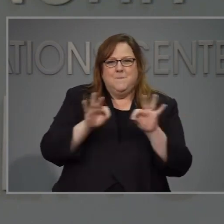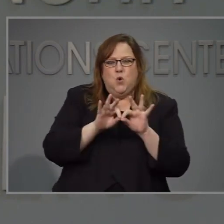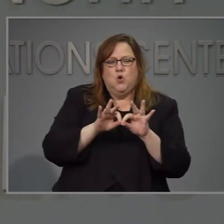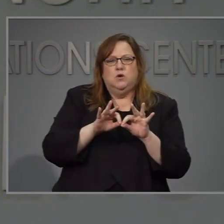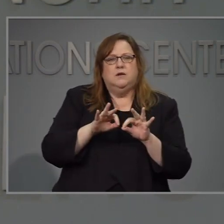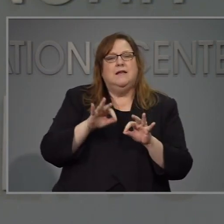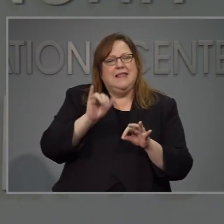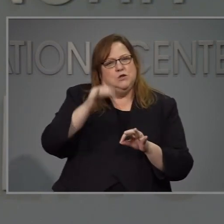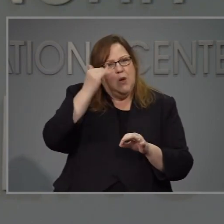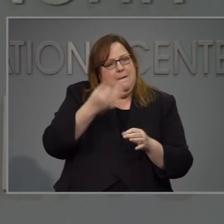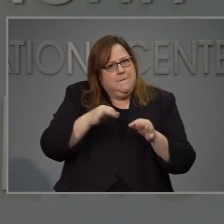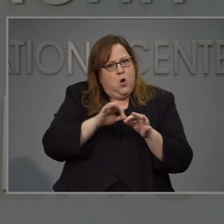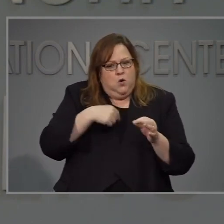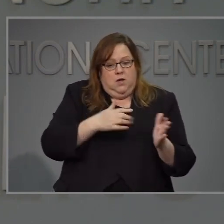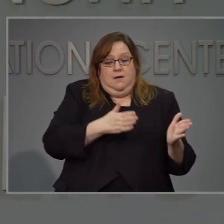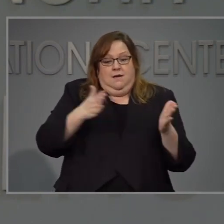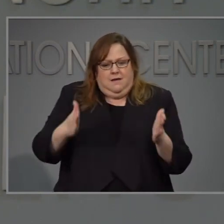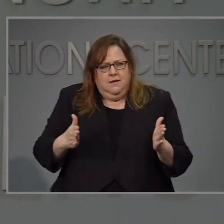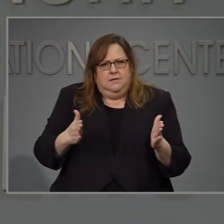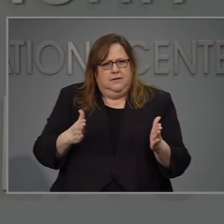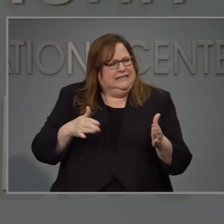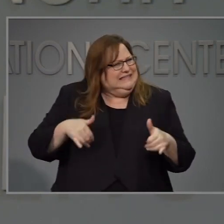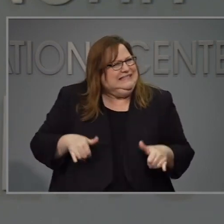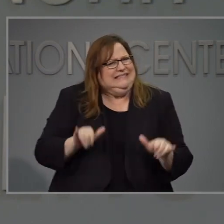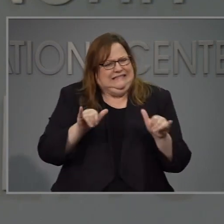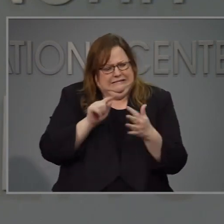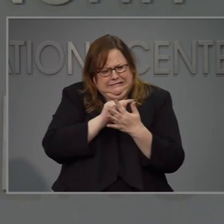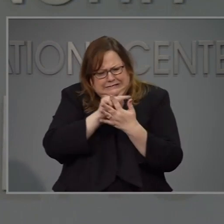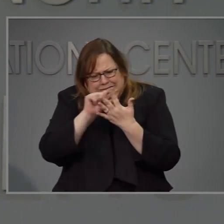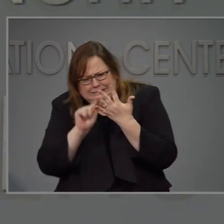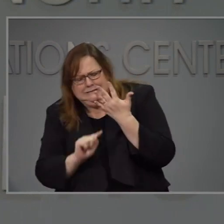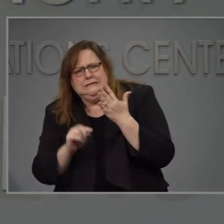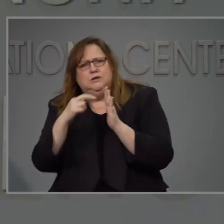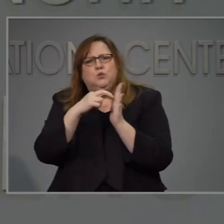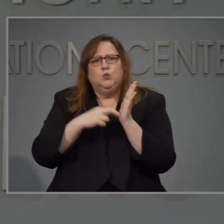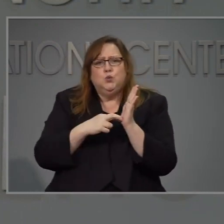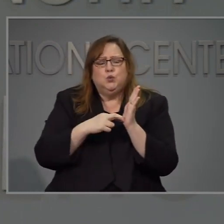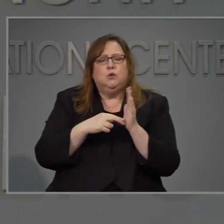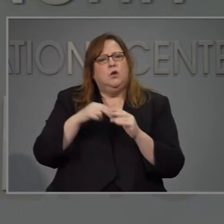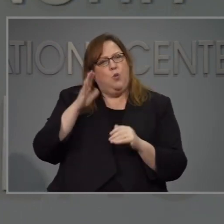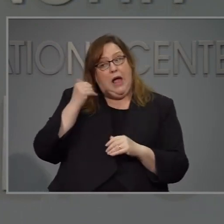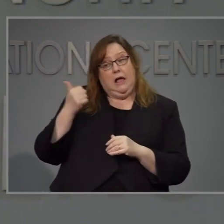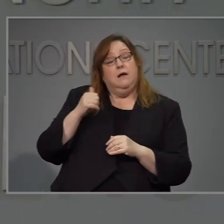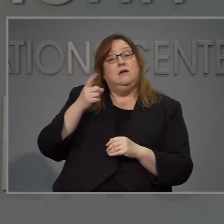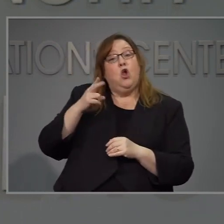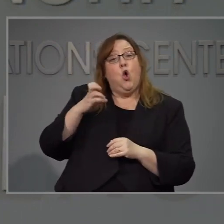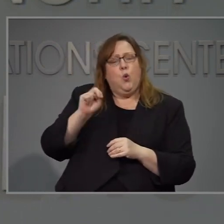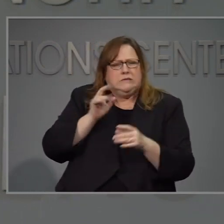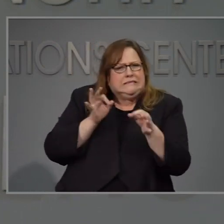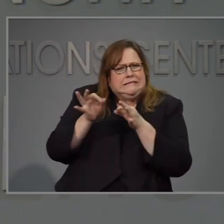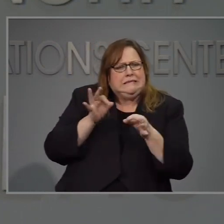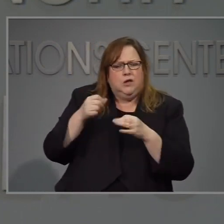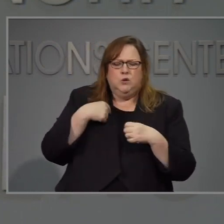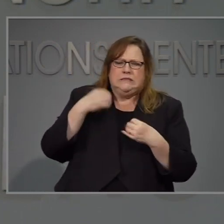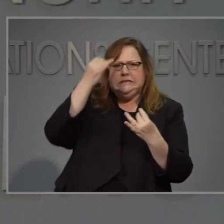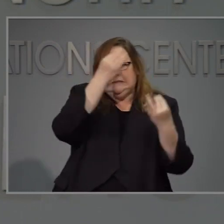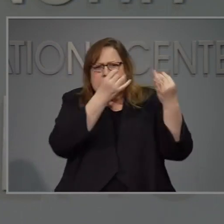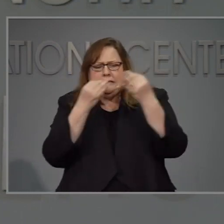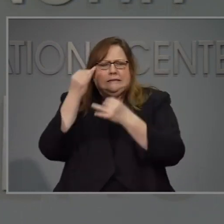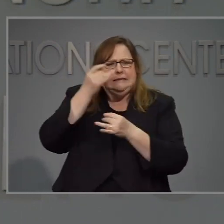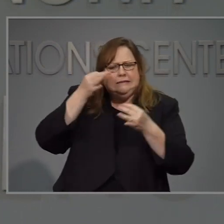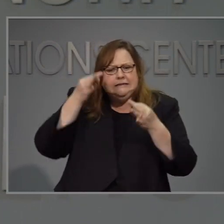a ampliar las restricciones y liberar las restricciones cuidadosamente y usar los datos al al hacer esto